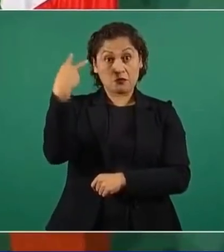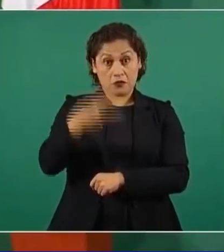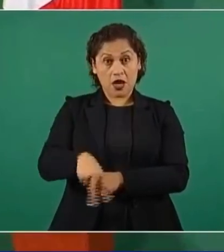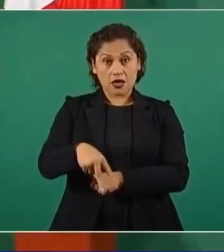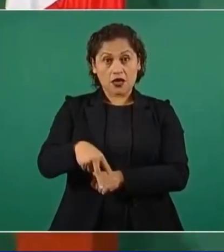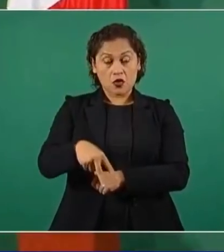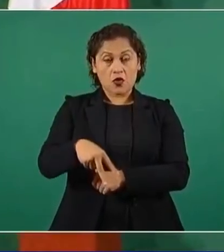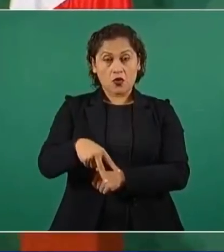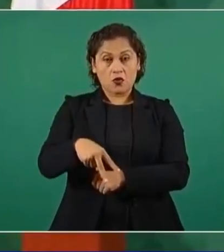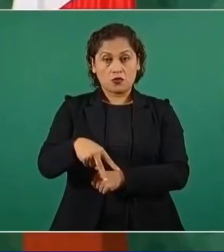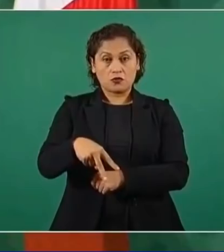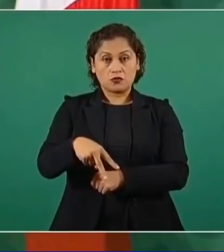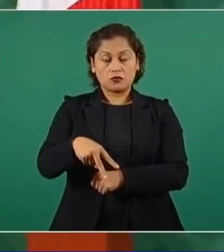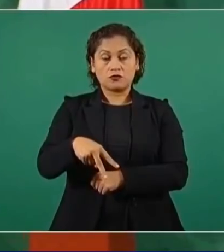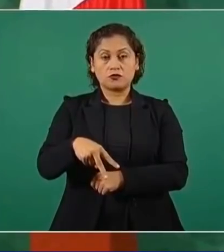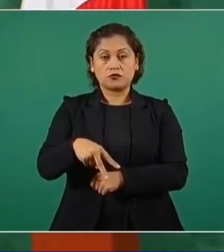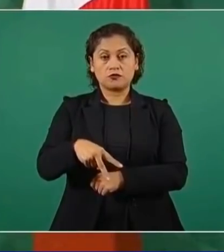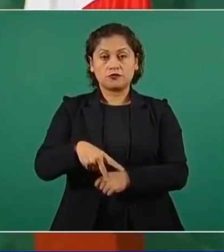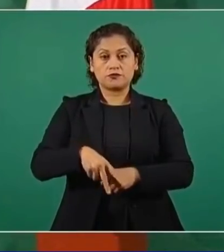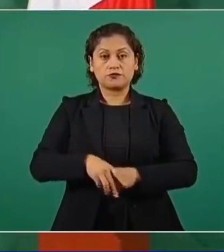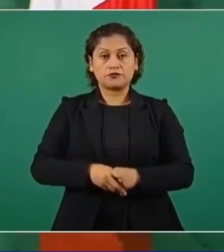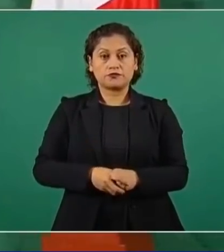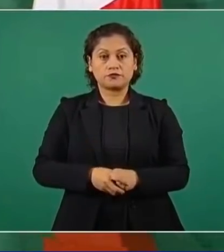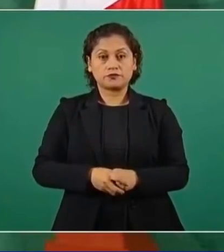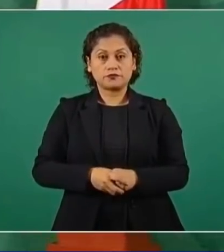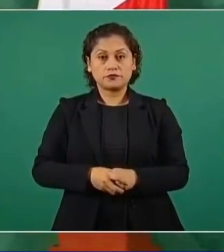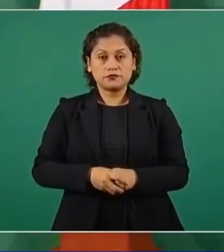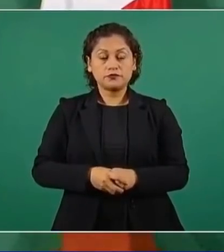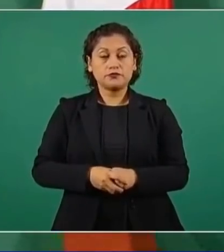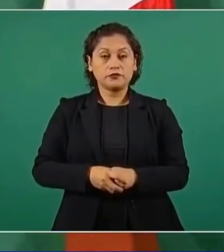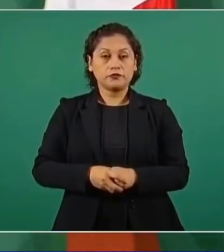que en la OEA